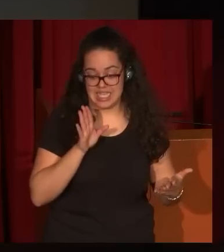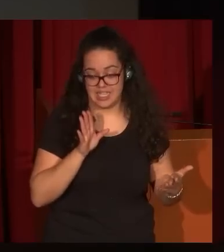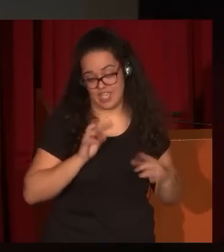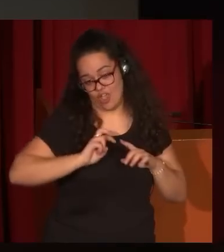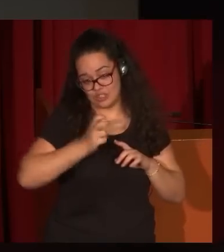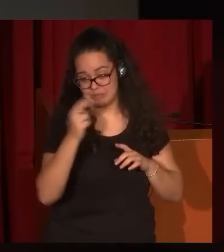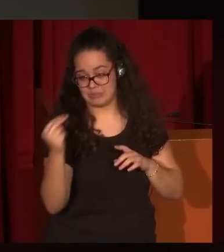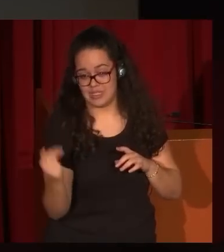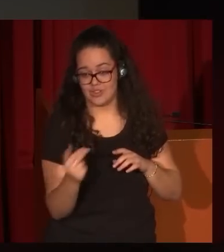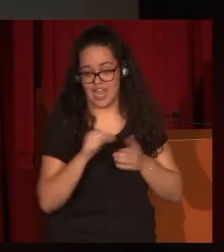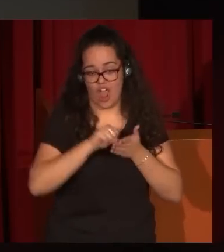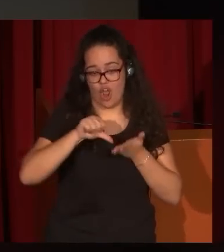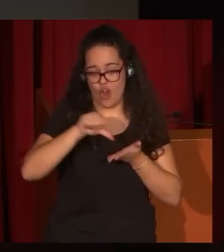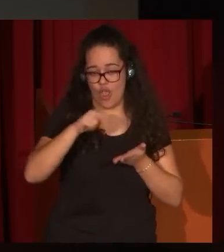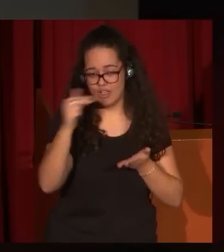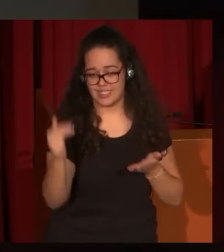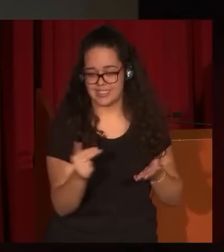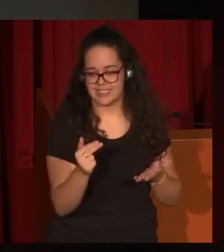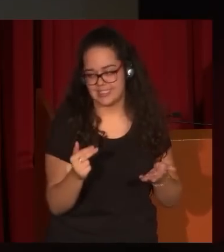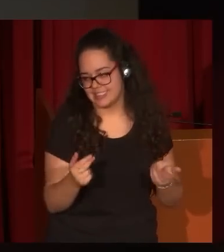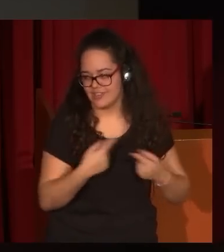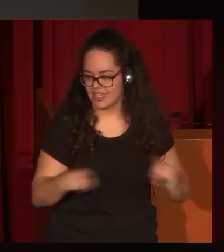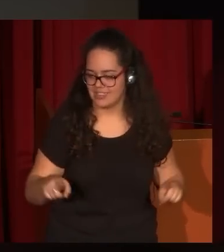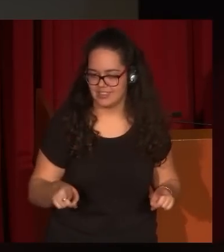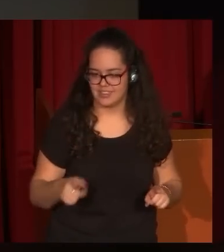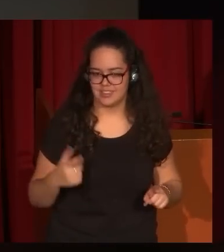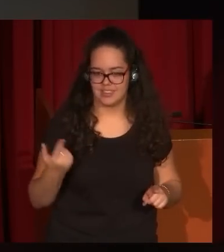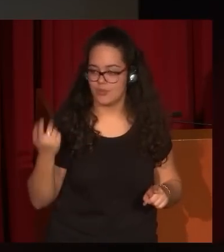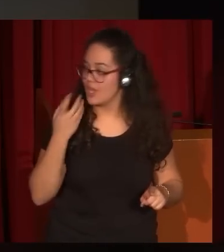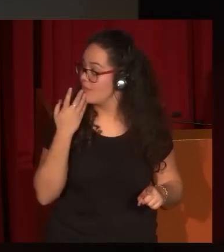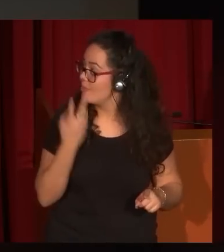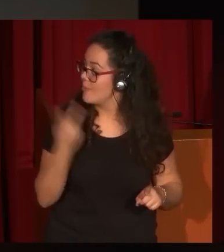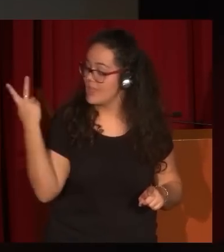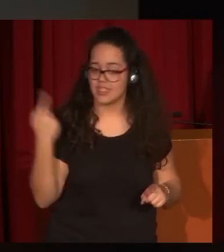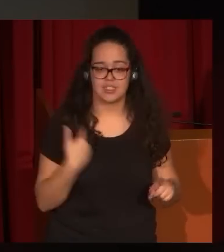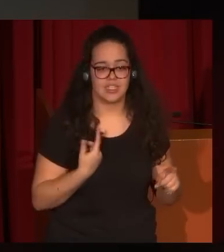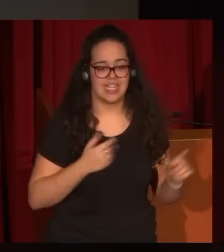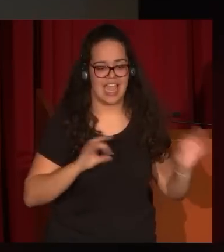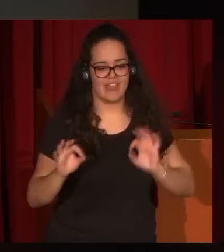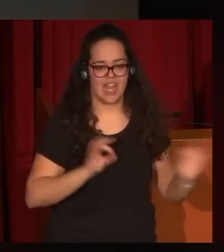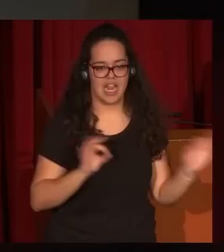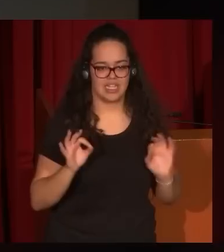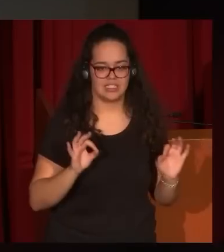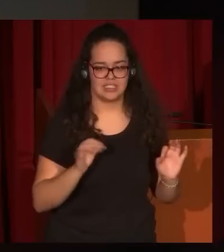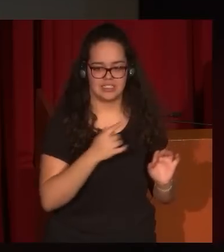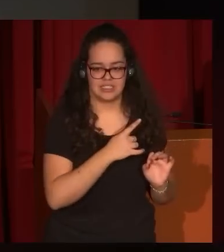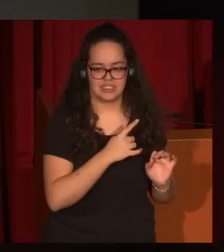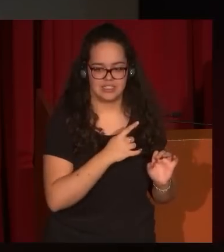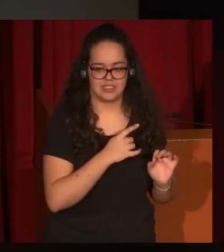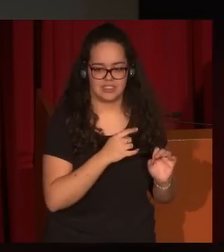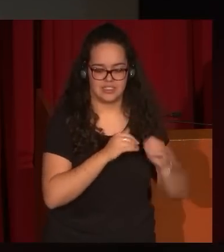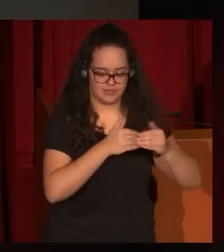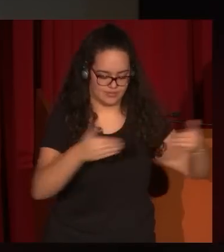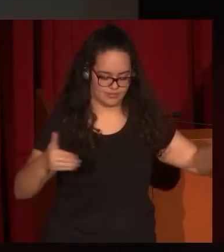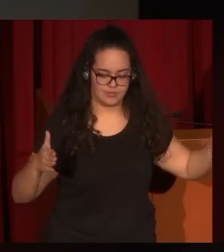tiene en la pintura al óleo. En esta fiesta de la Muñoza es un gran friso teatral de esta escena. Como saben, la Muñoza